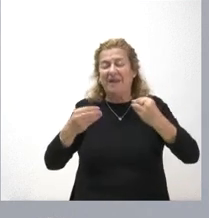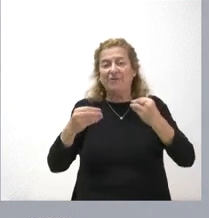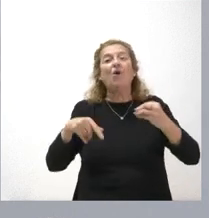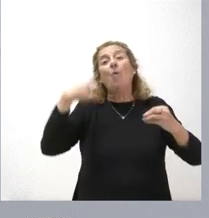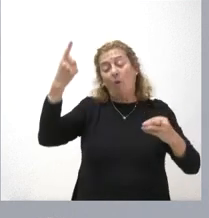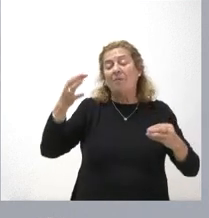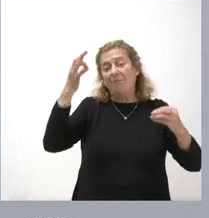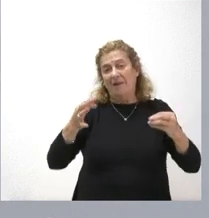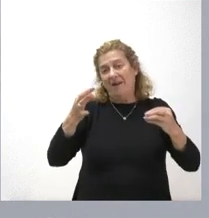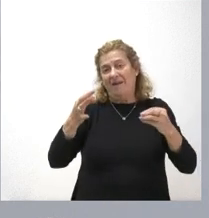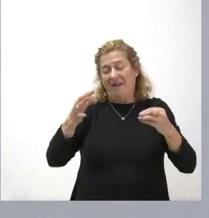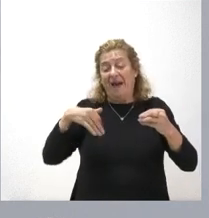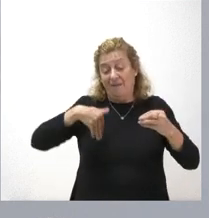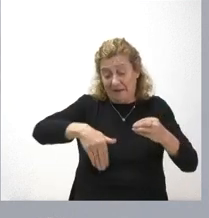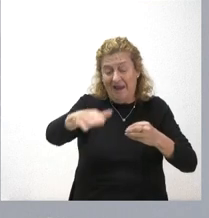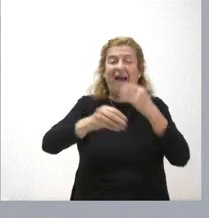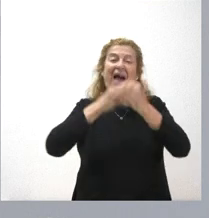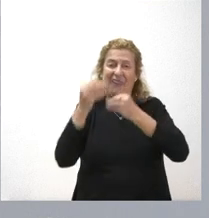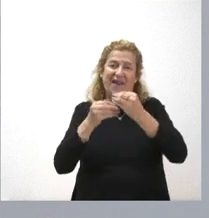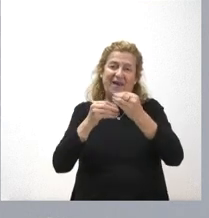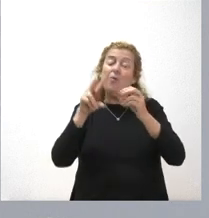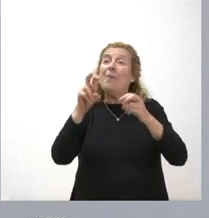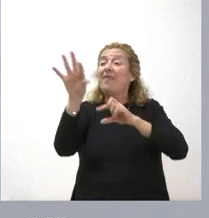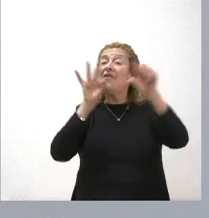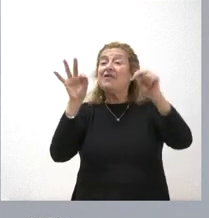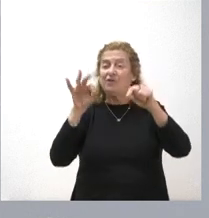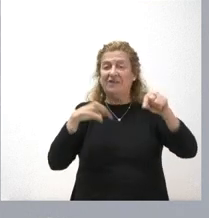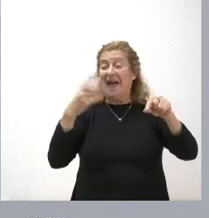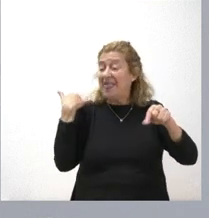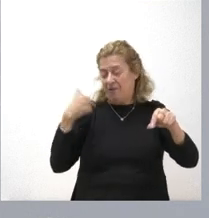cifras al impacto que se deriva de estas nuevas decisiones que hemos visto ayer